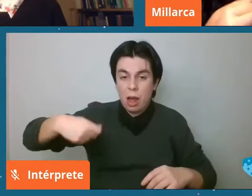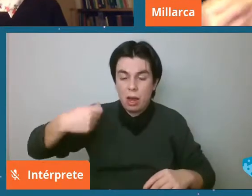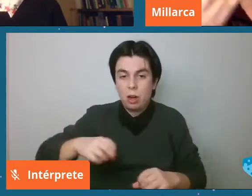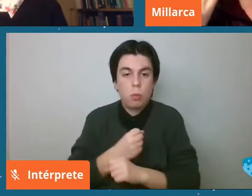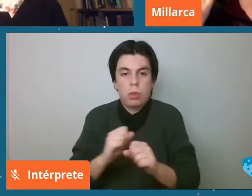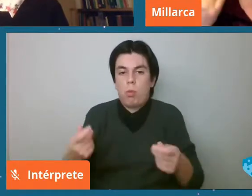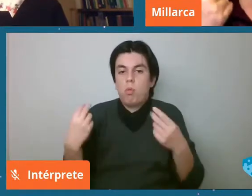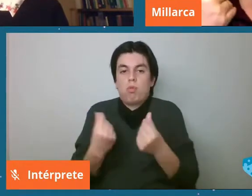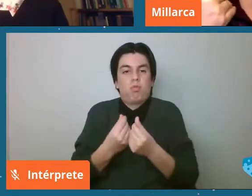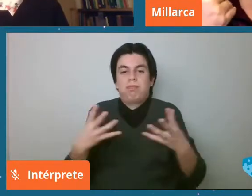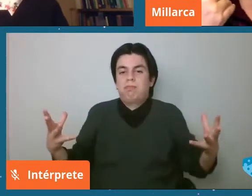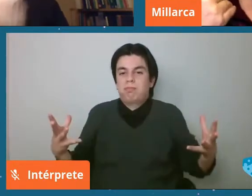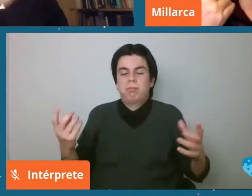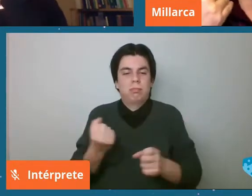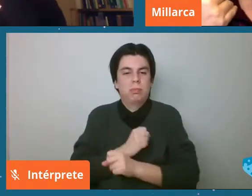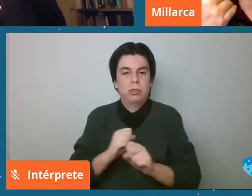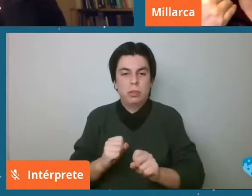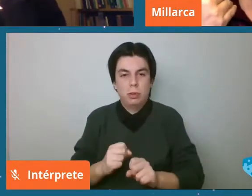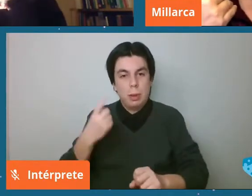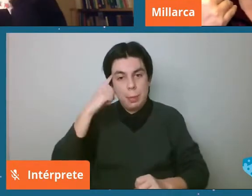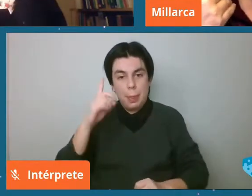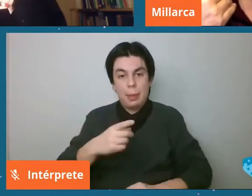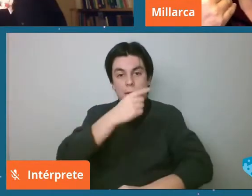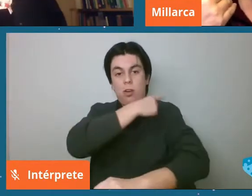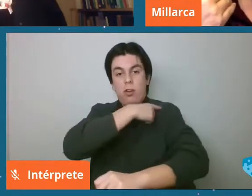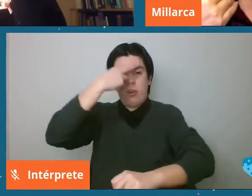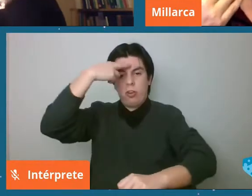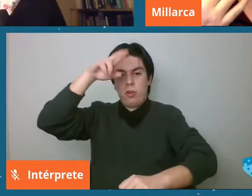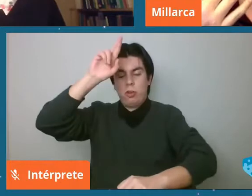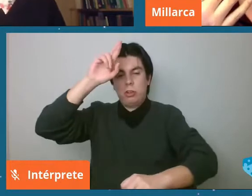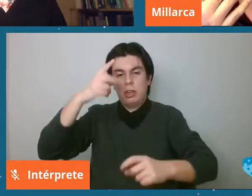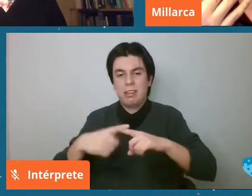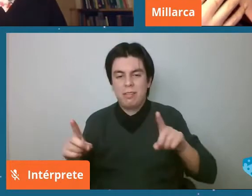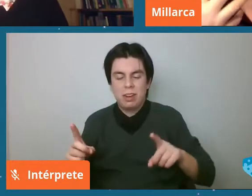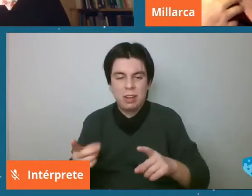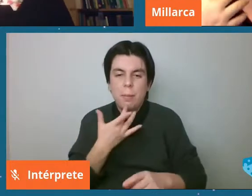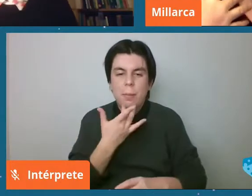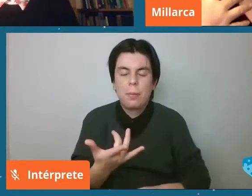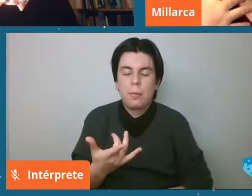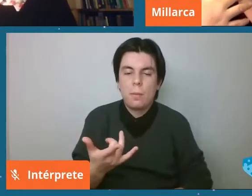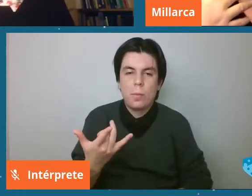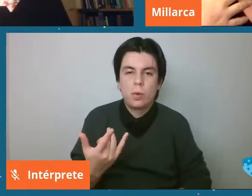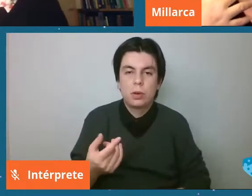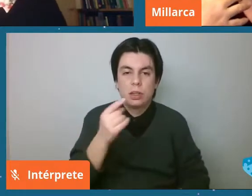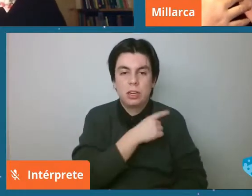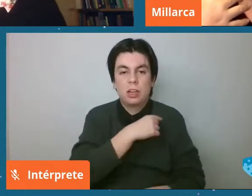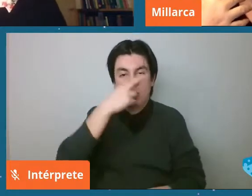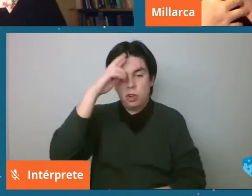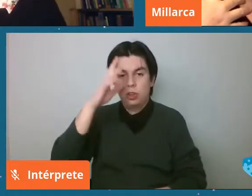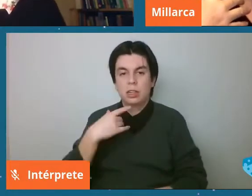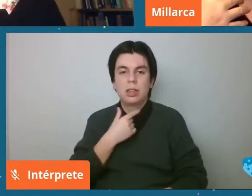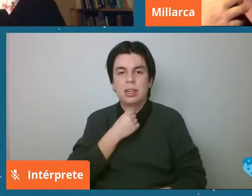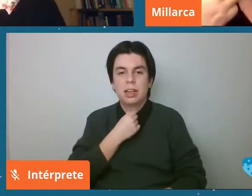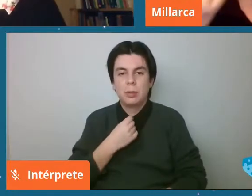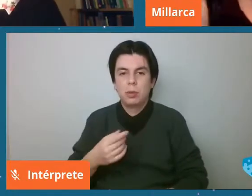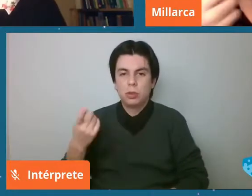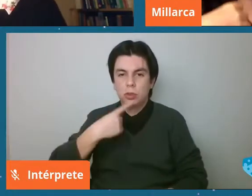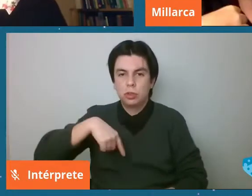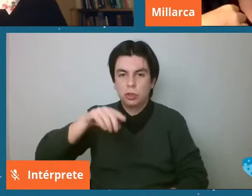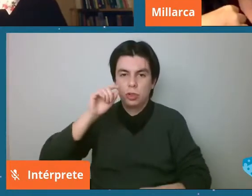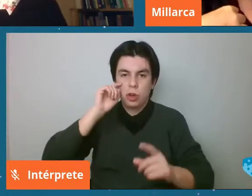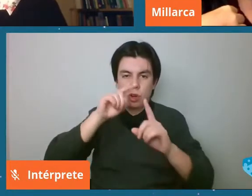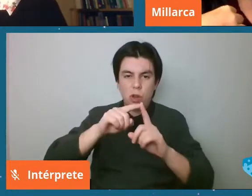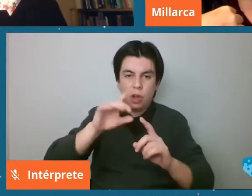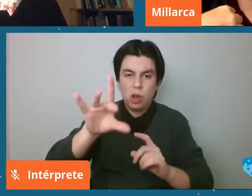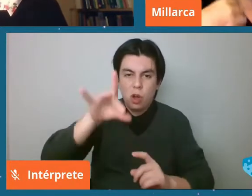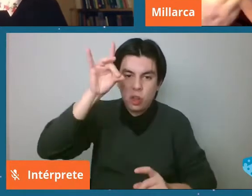a diferencia de las que vamos a usar acá en el norte porque acá el objetivo principal científico es